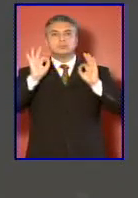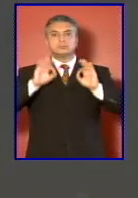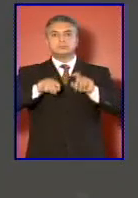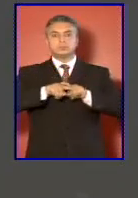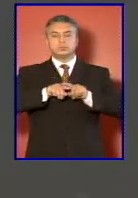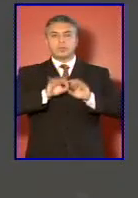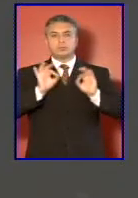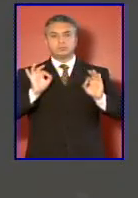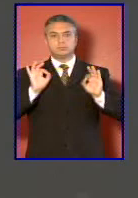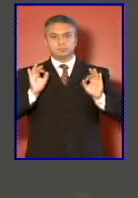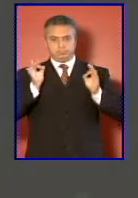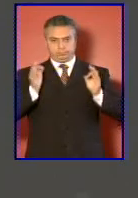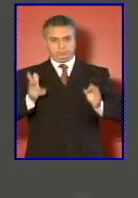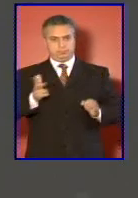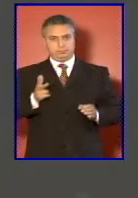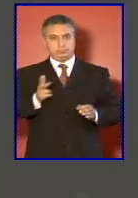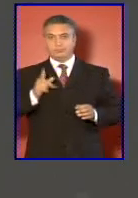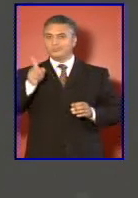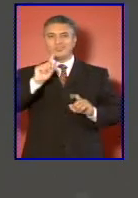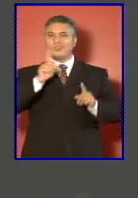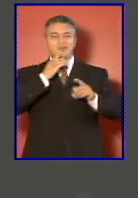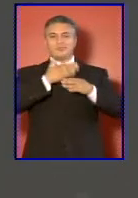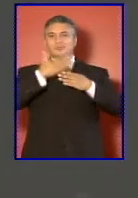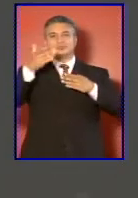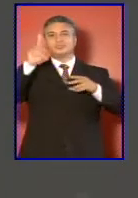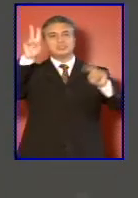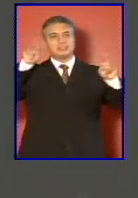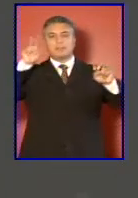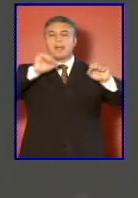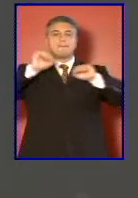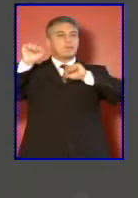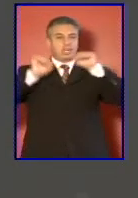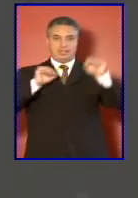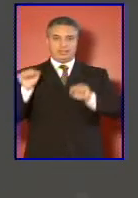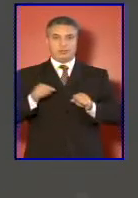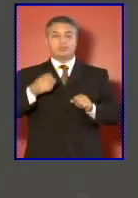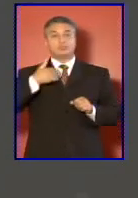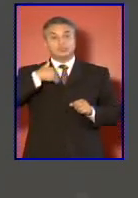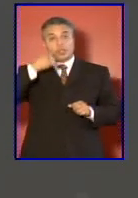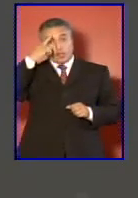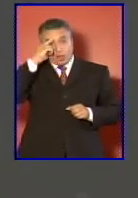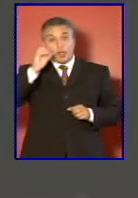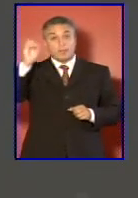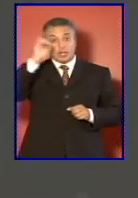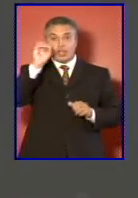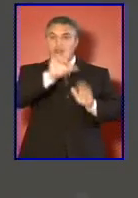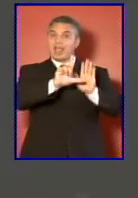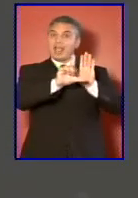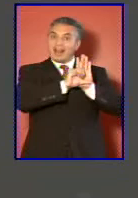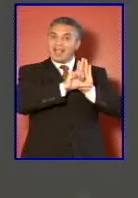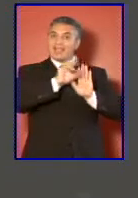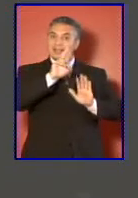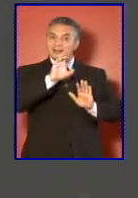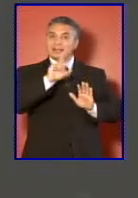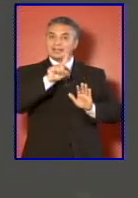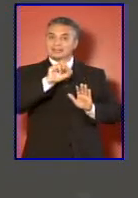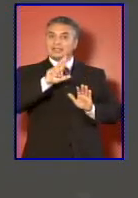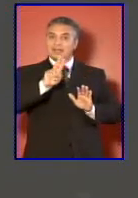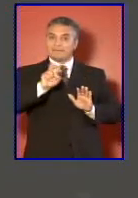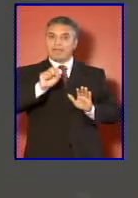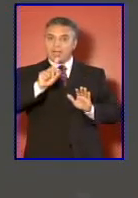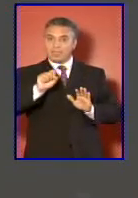una discusión de tipo político en nuestra opinión la ley reservada obliga